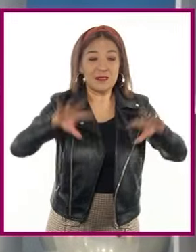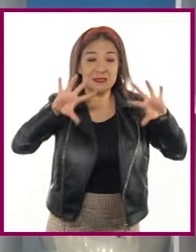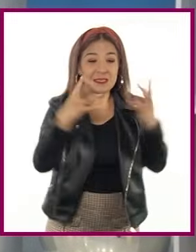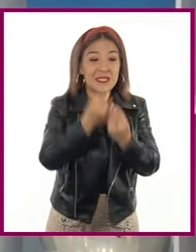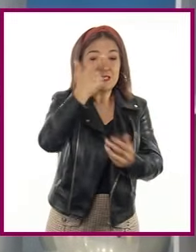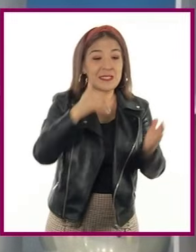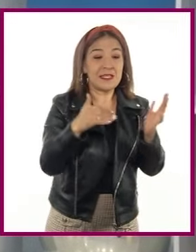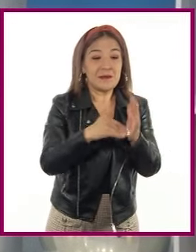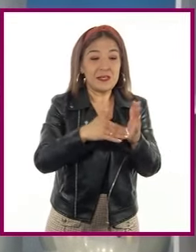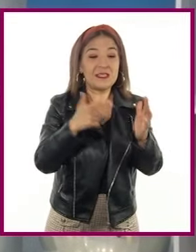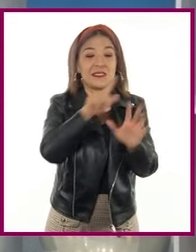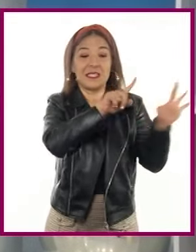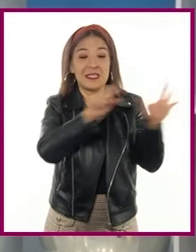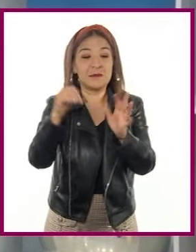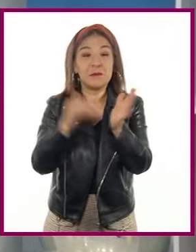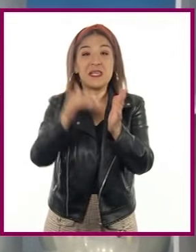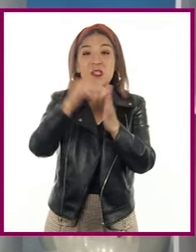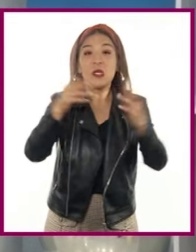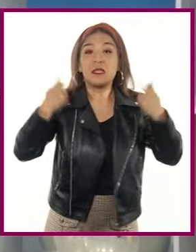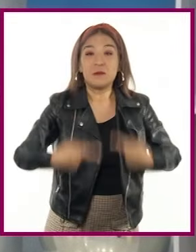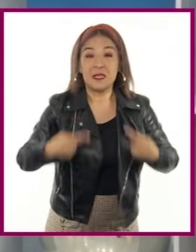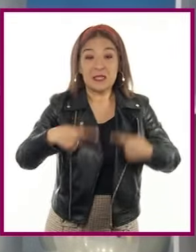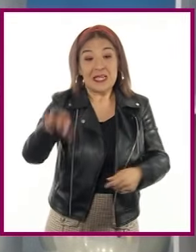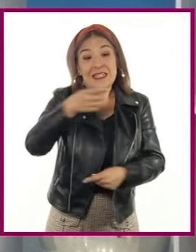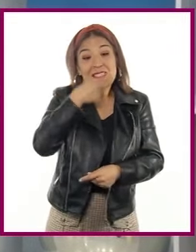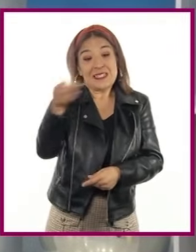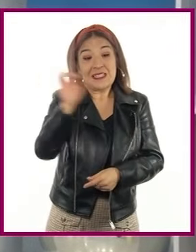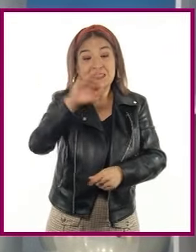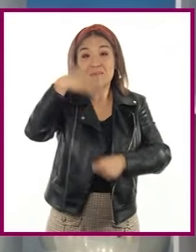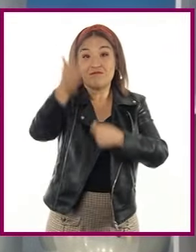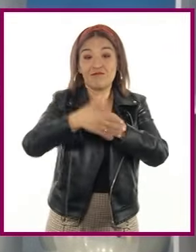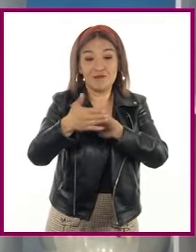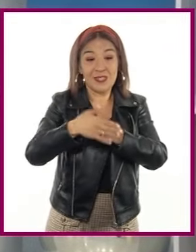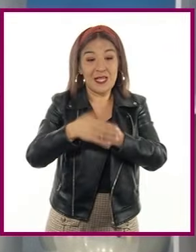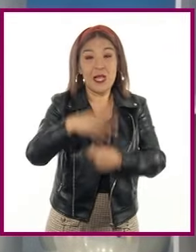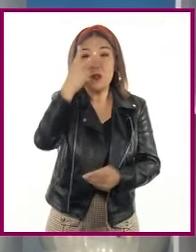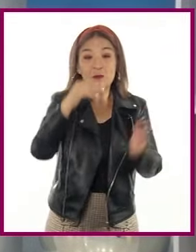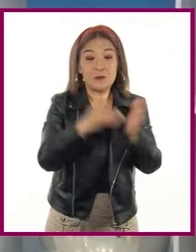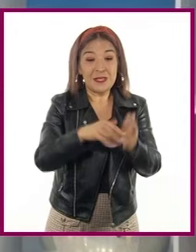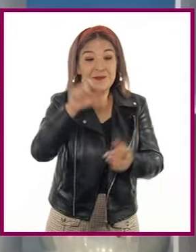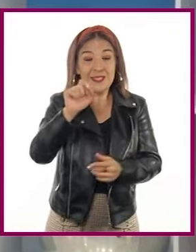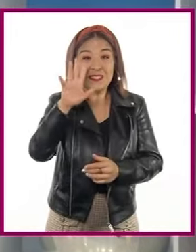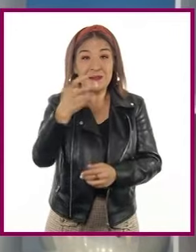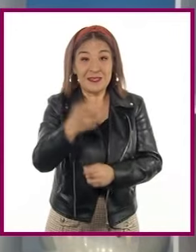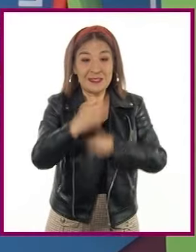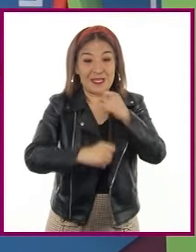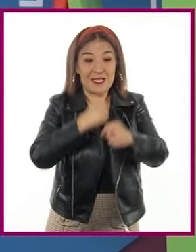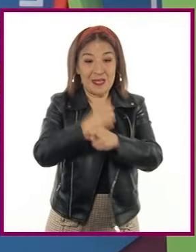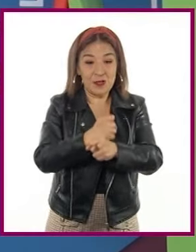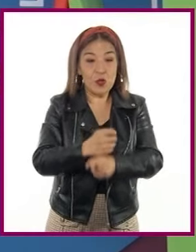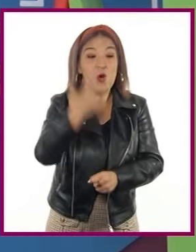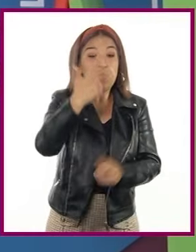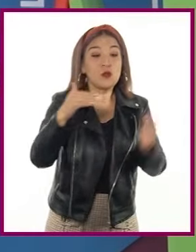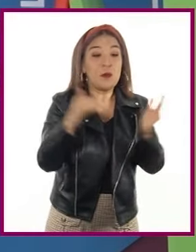millones de personas. Y todo indica que para el año 2025, seremos 8.500 millones de personas.